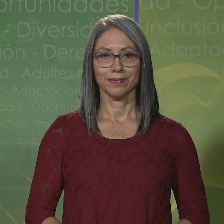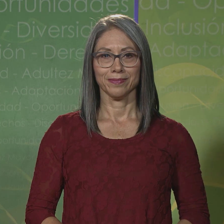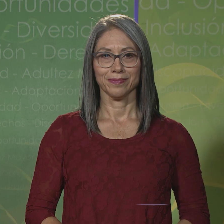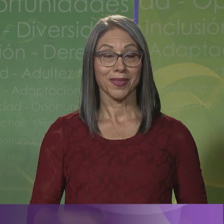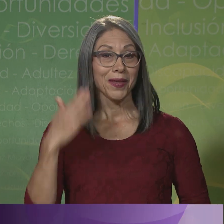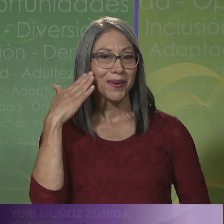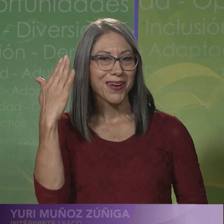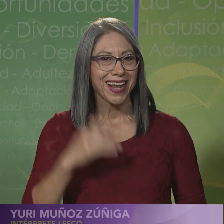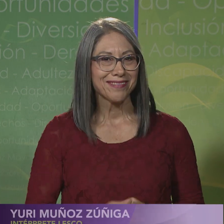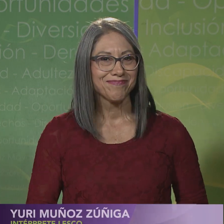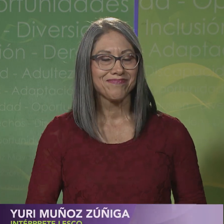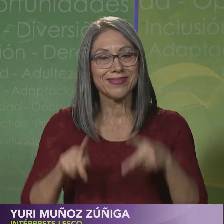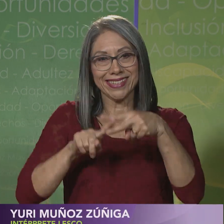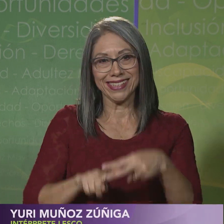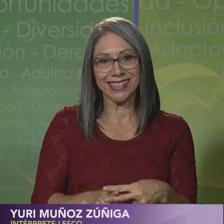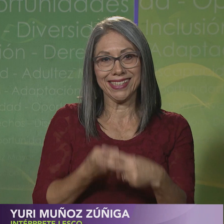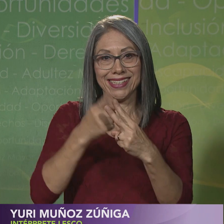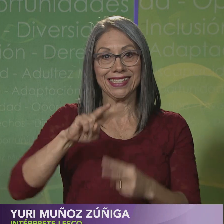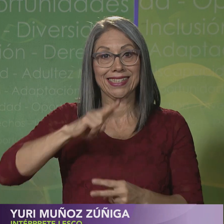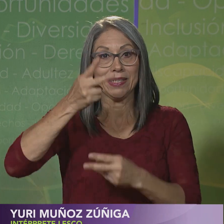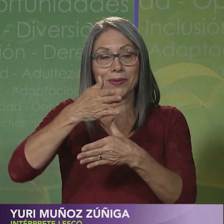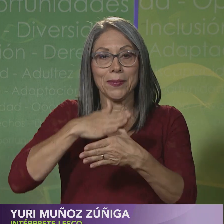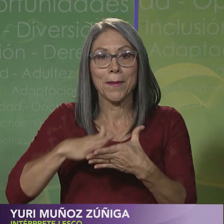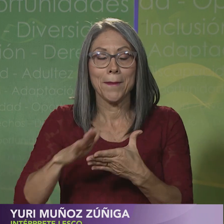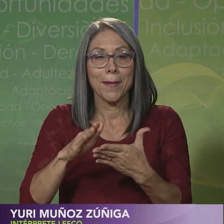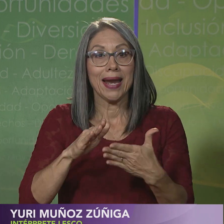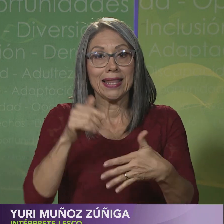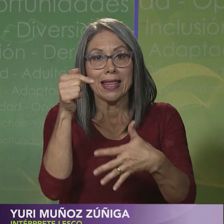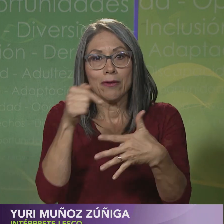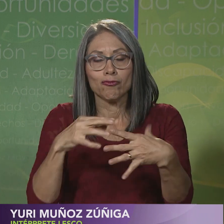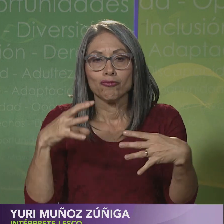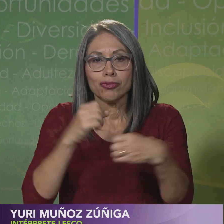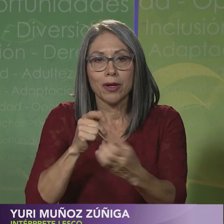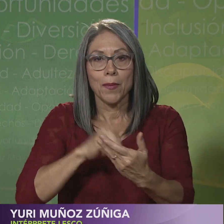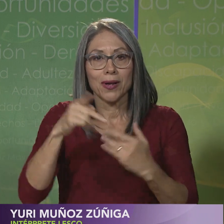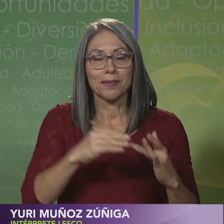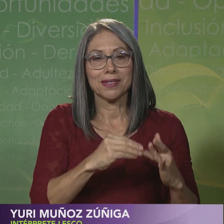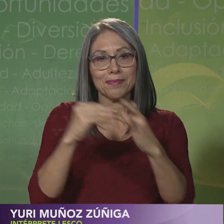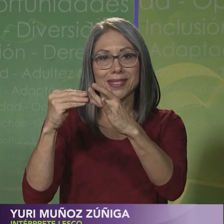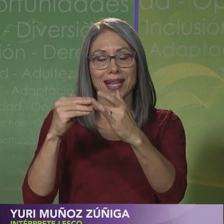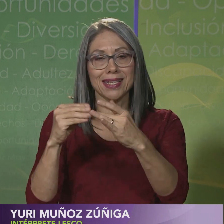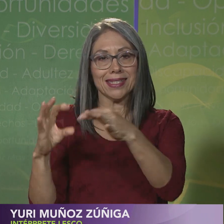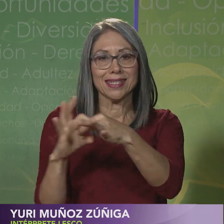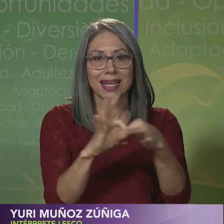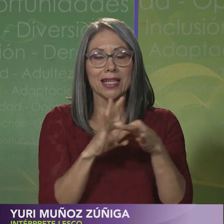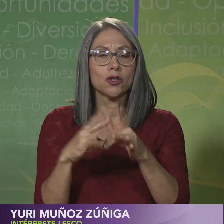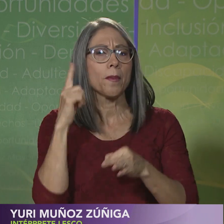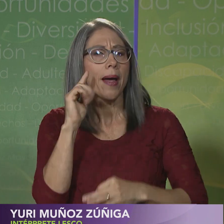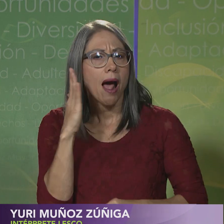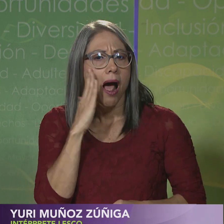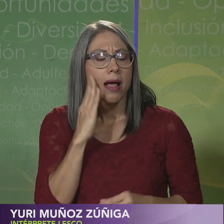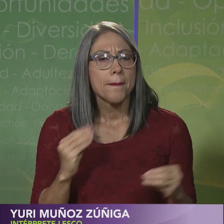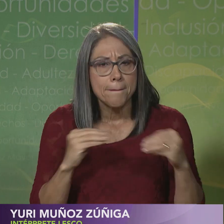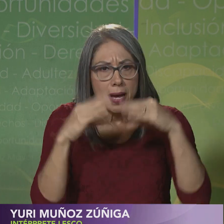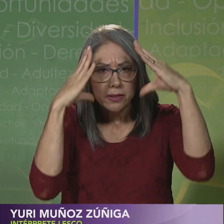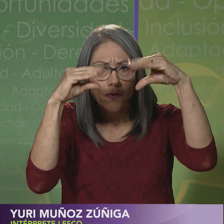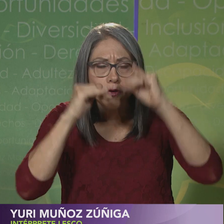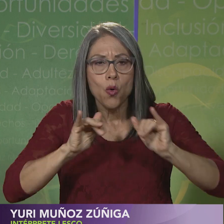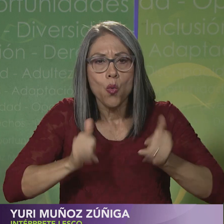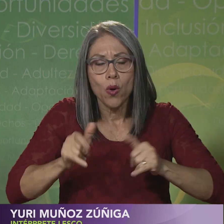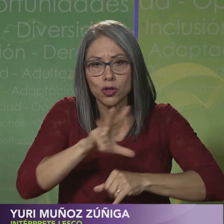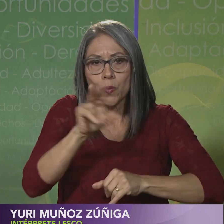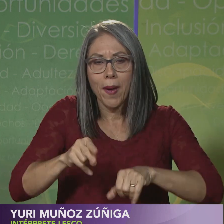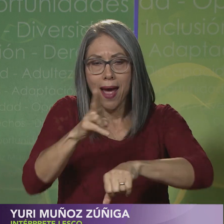Hola, damos inicio a la segunda parte de los programas especiales de Nexos dedicados a conocer más sobre los juegos